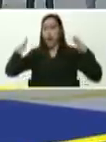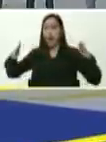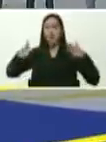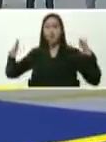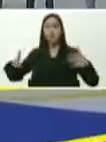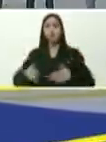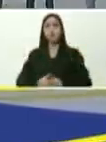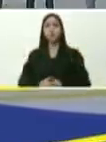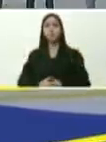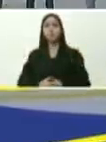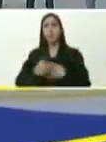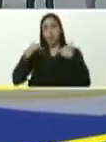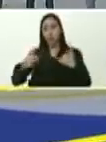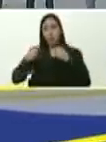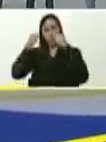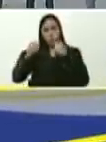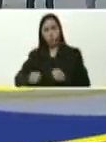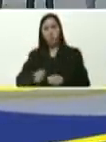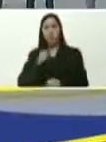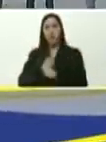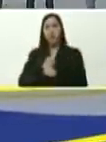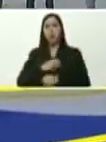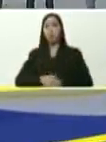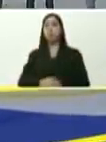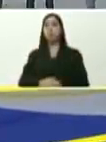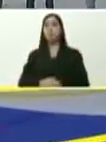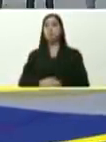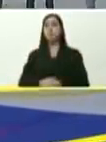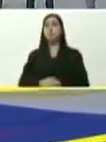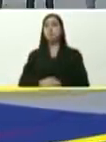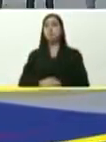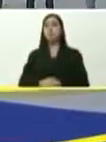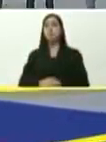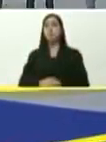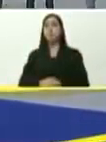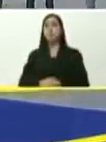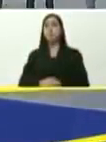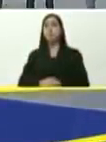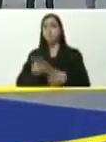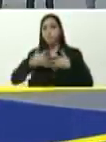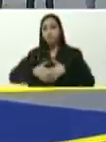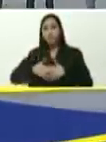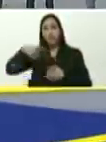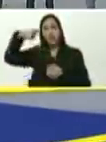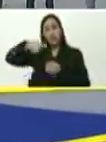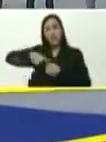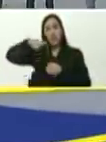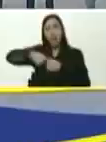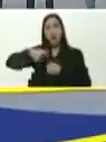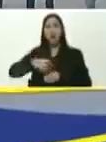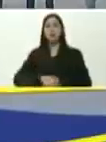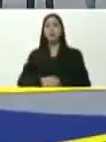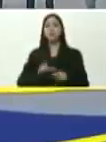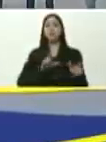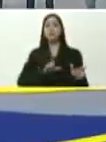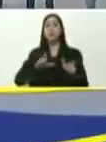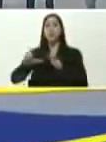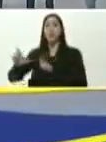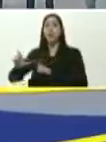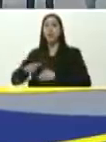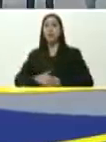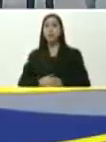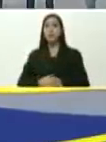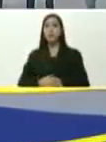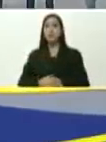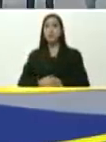y hoy estamos cumpliendo, planta de llenado de gas, de los valles del Tuy, lista, y